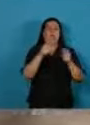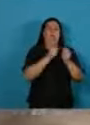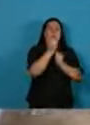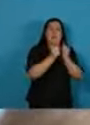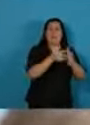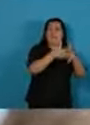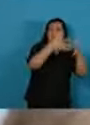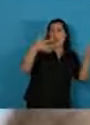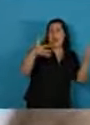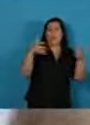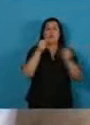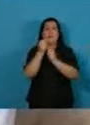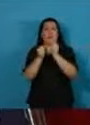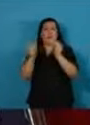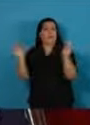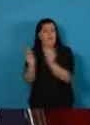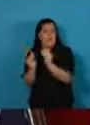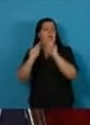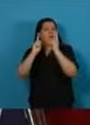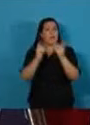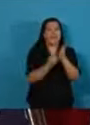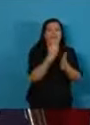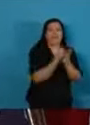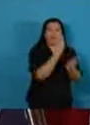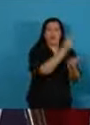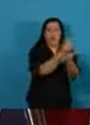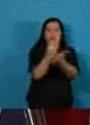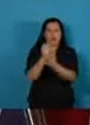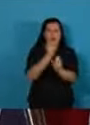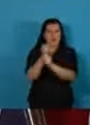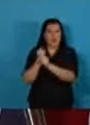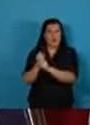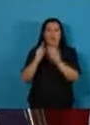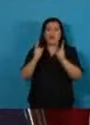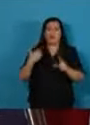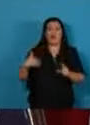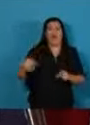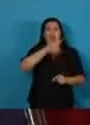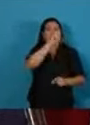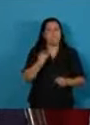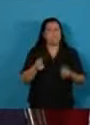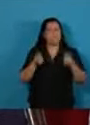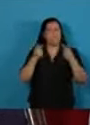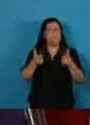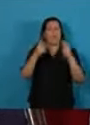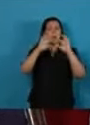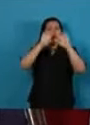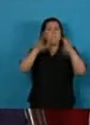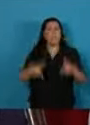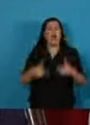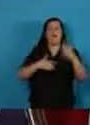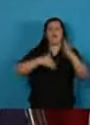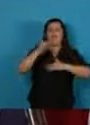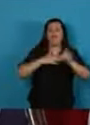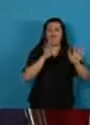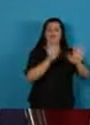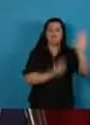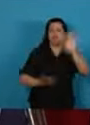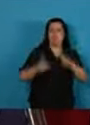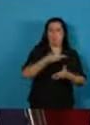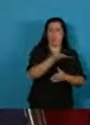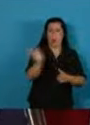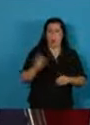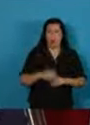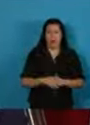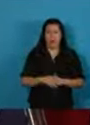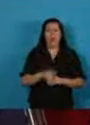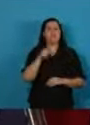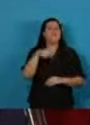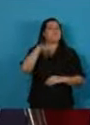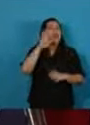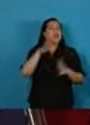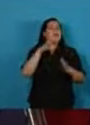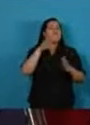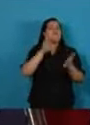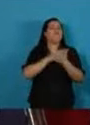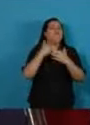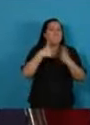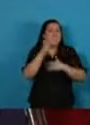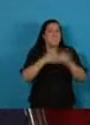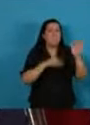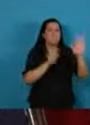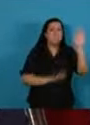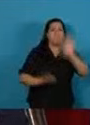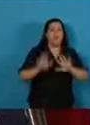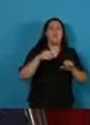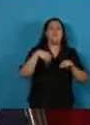Vamos a desplegar por todo el país el plan de reactivación de obras públicas, que están asociados al desafío